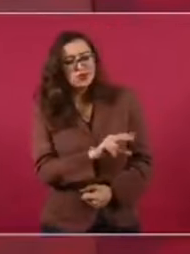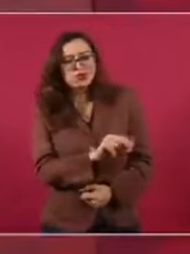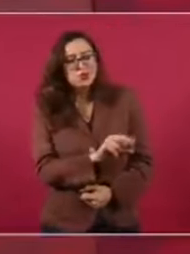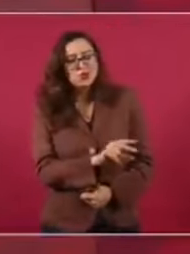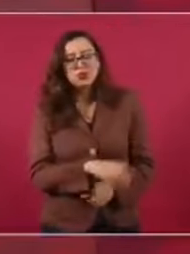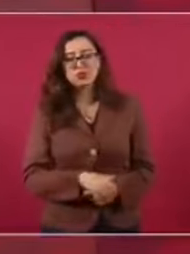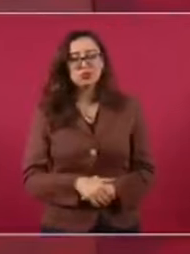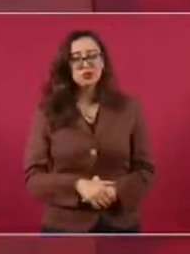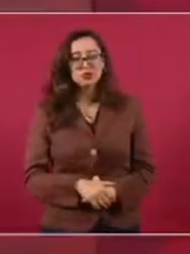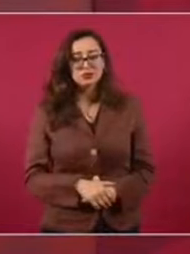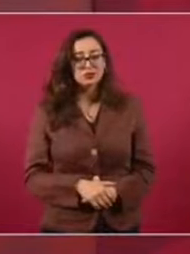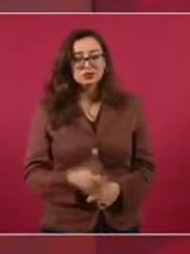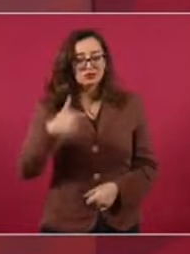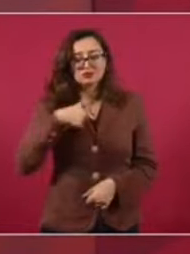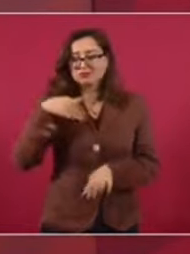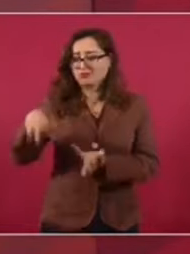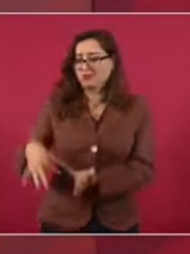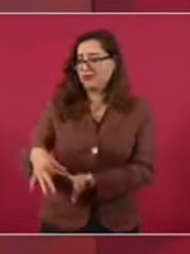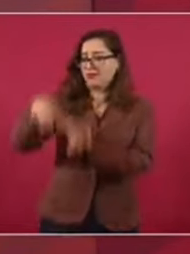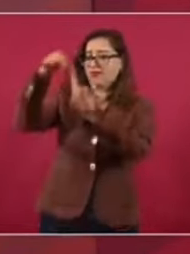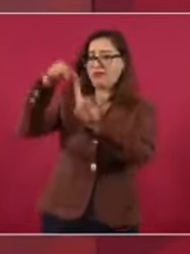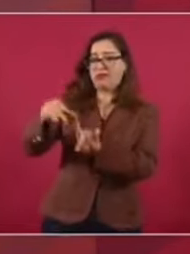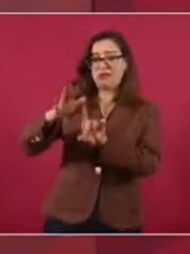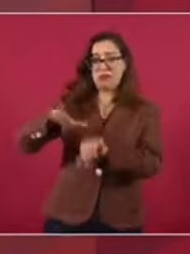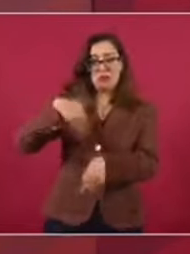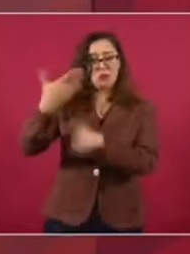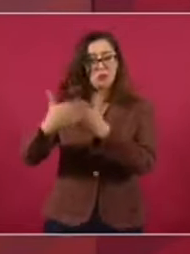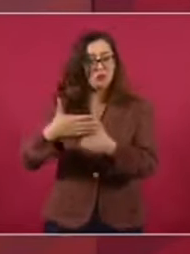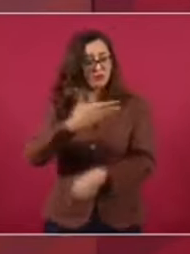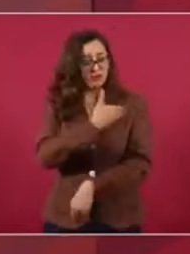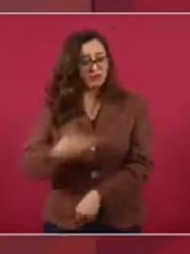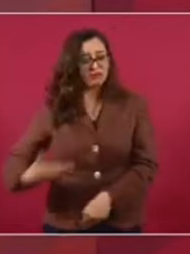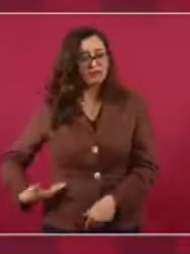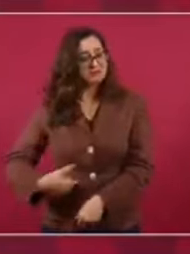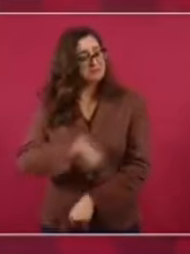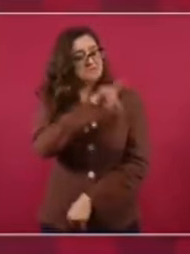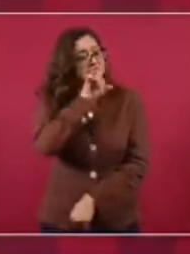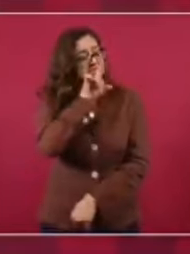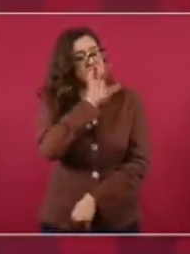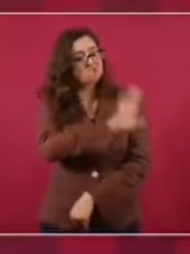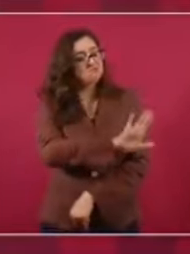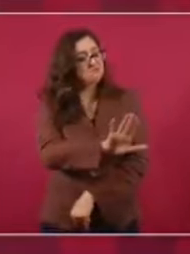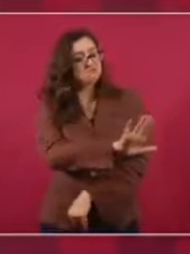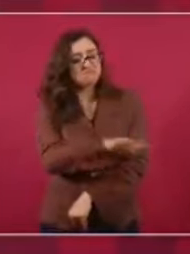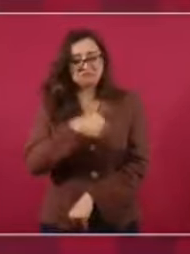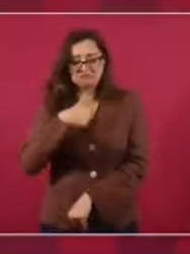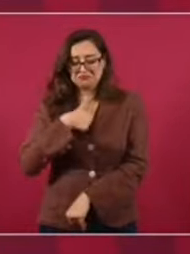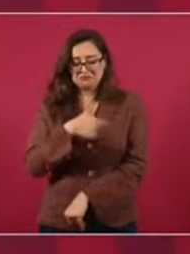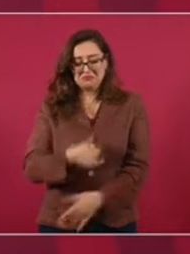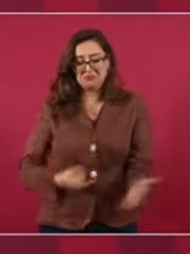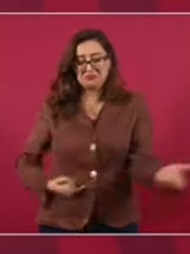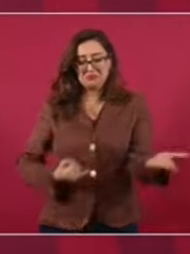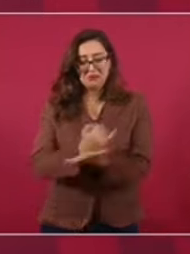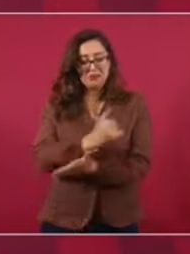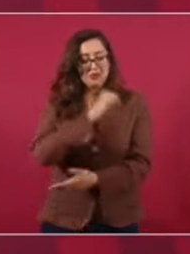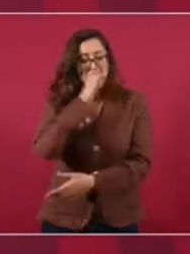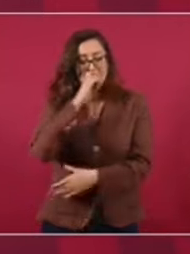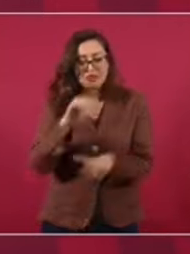ya no hay, el, el gran elector, ya se acabó eso,